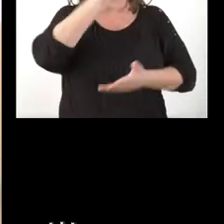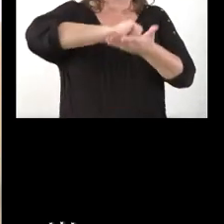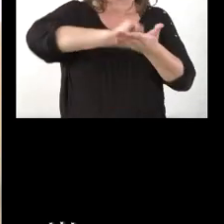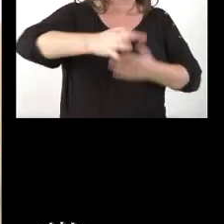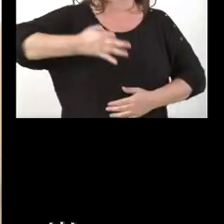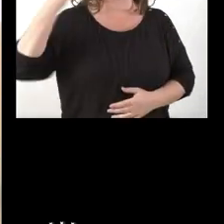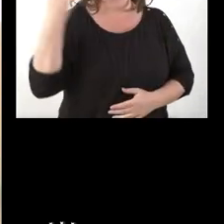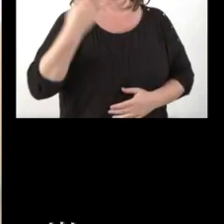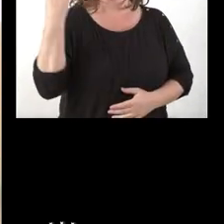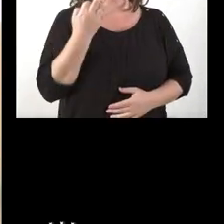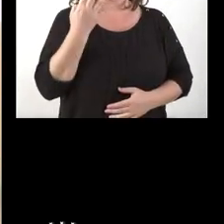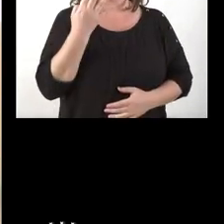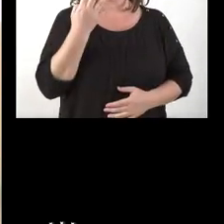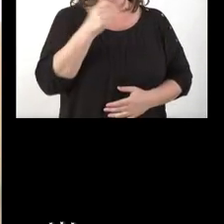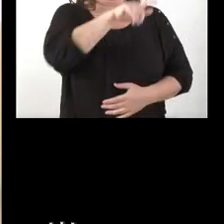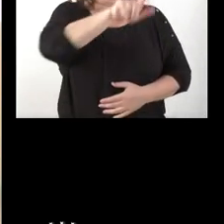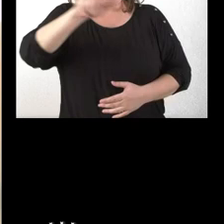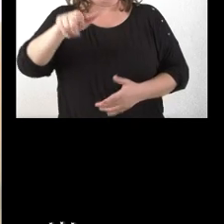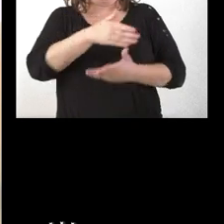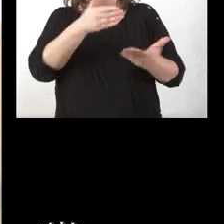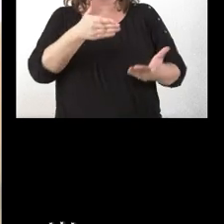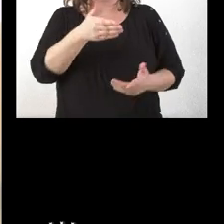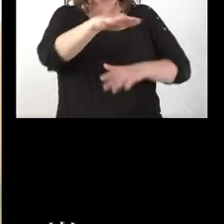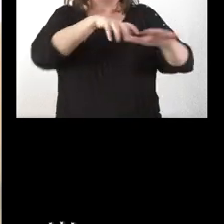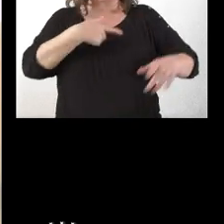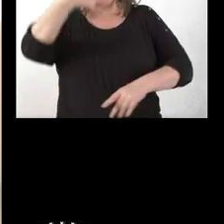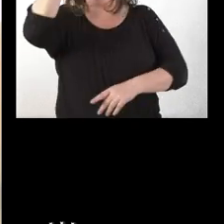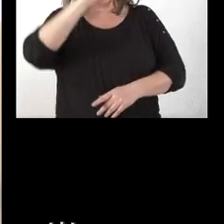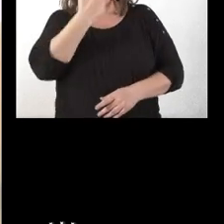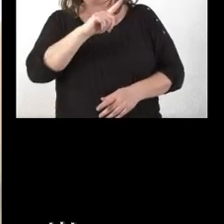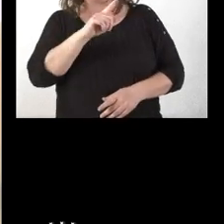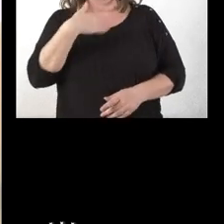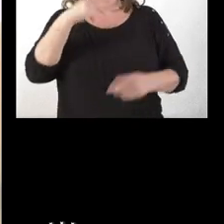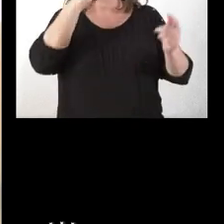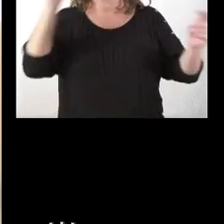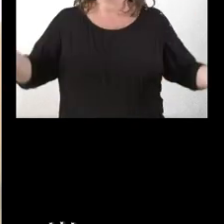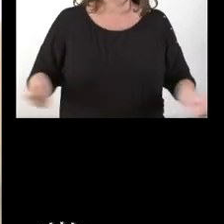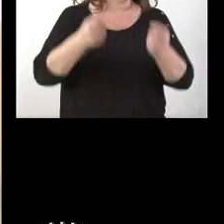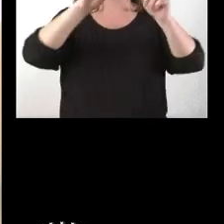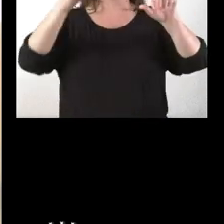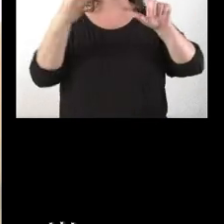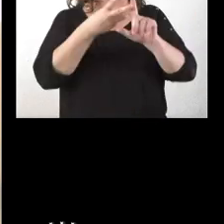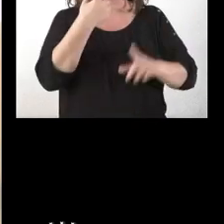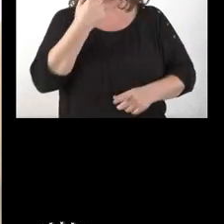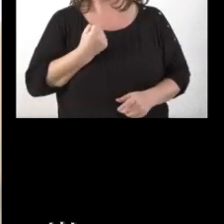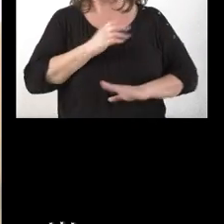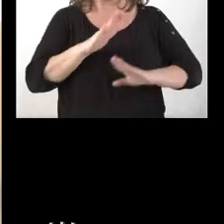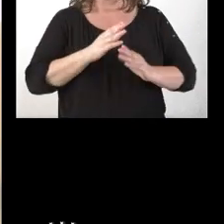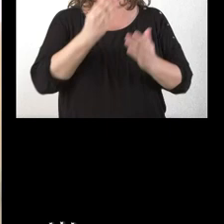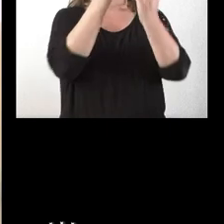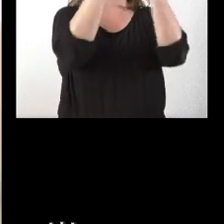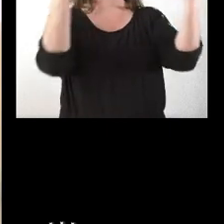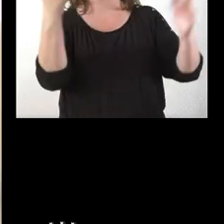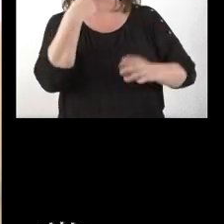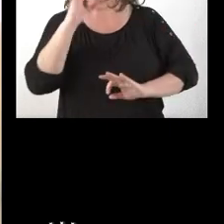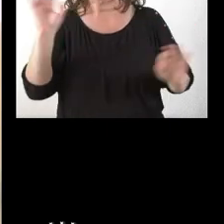obligatorias que la población prácticamente desconoce. Y por supuesto no las publicitan ni en sus páginas web, ni en los monumentos,